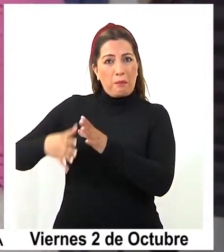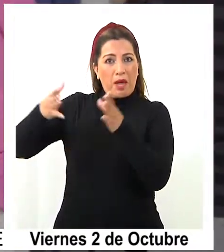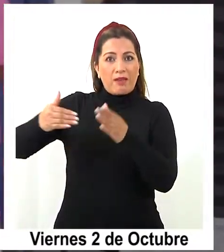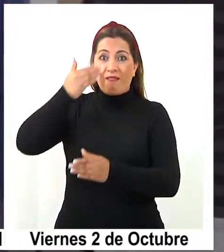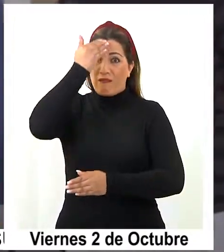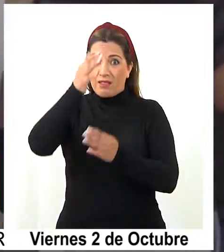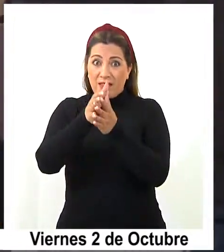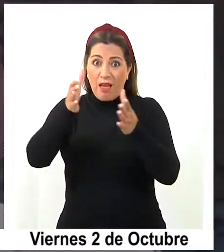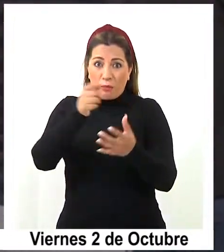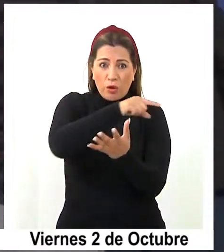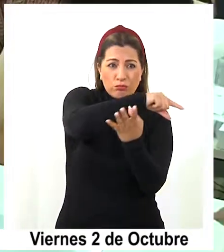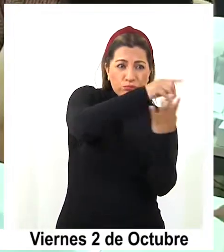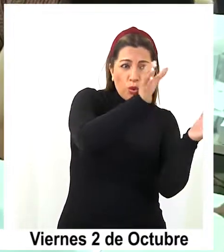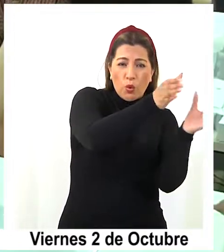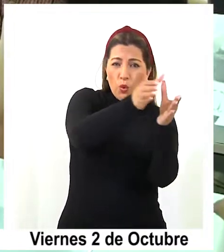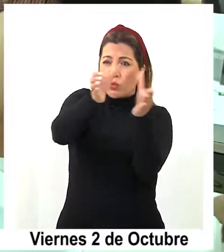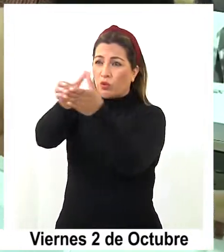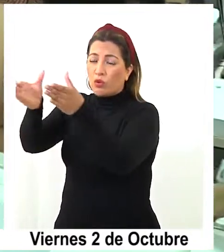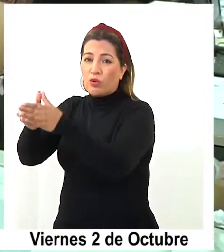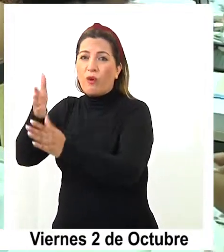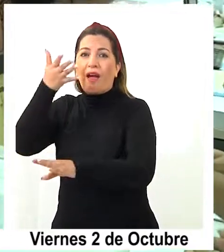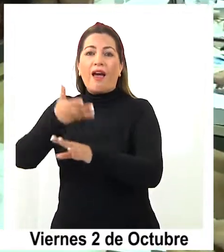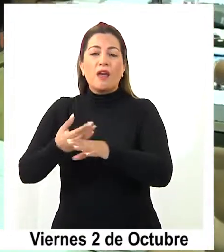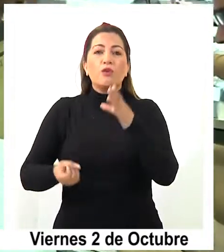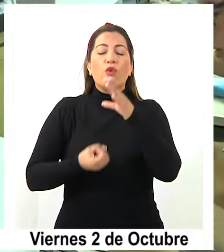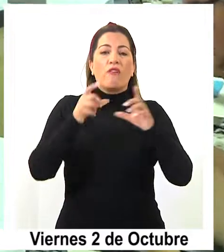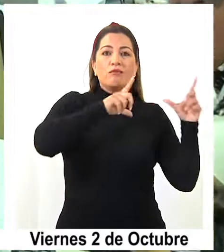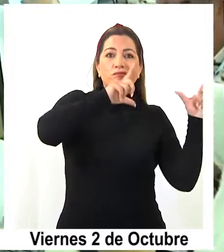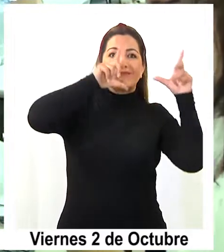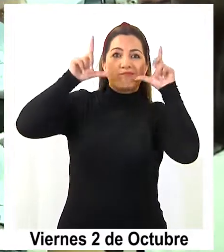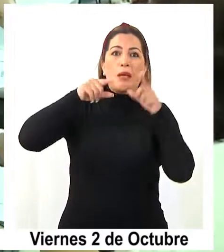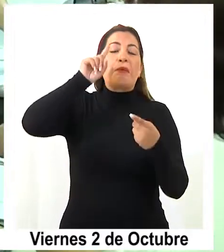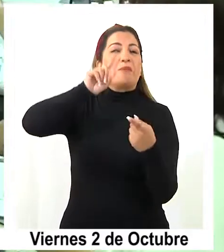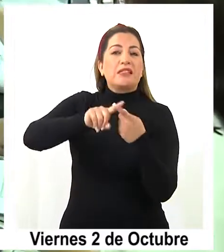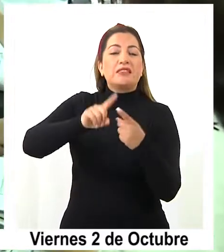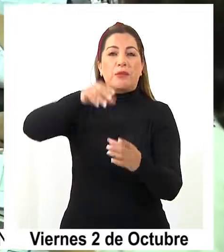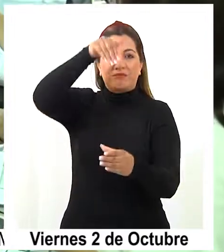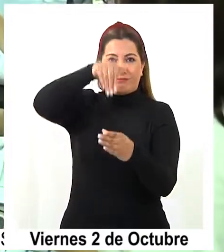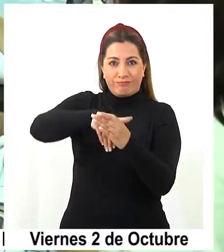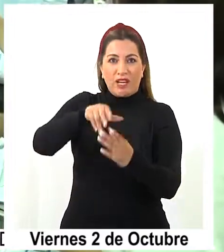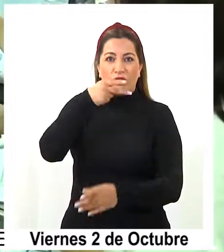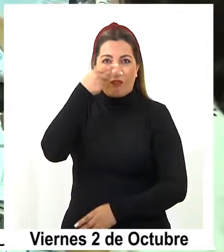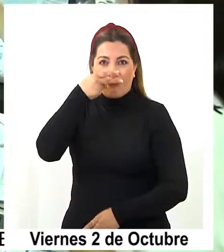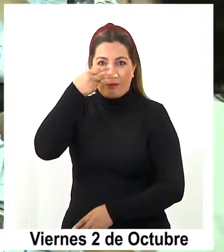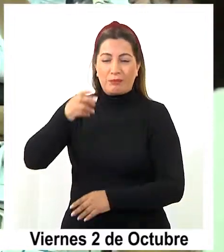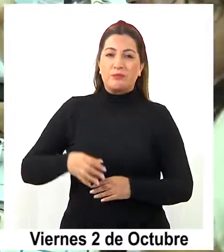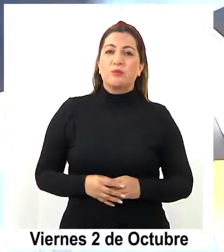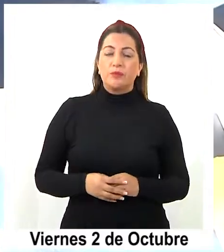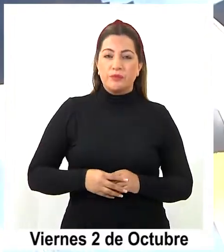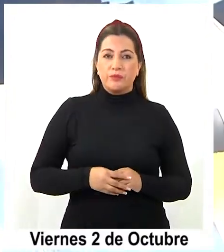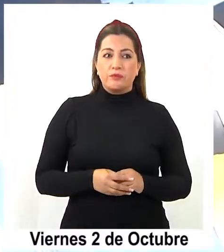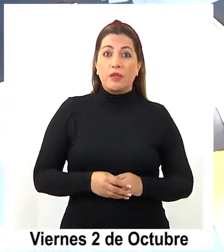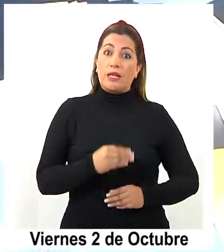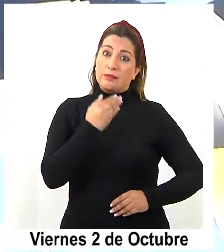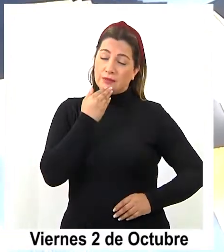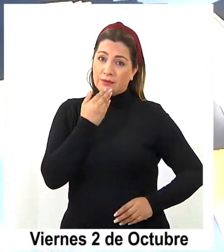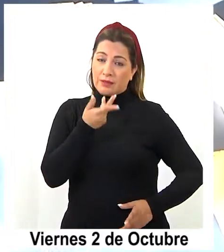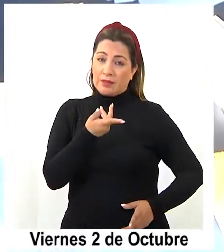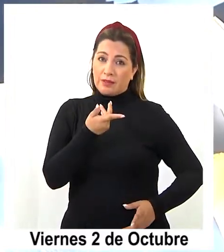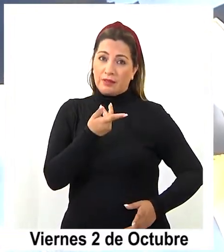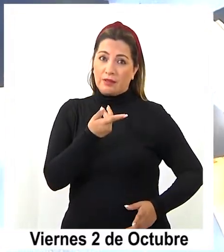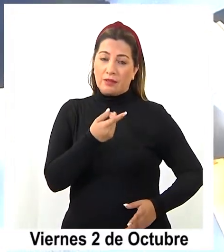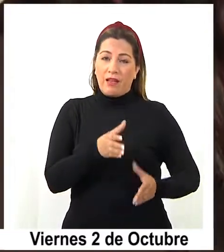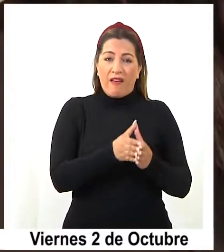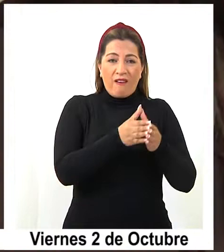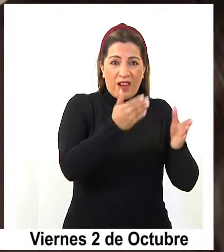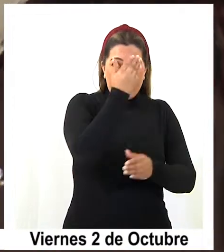Frente Amplio cuentan con diferentes rostros que participarán en las primarias de noviembre. Por un lado está el Frente